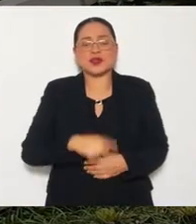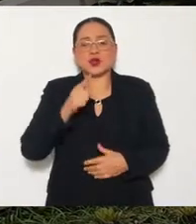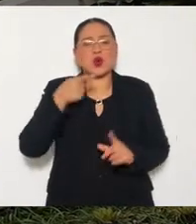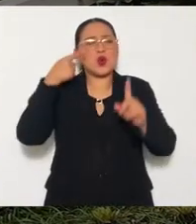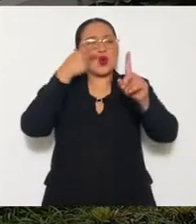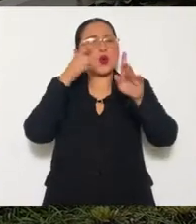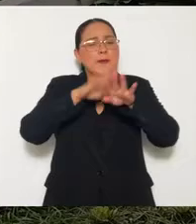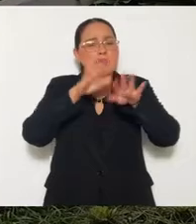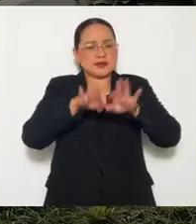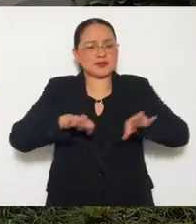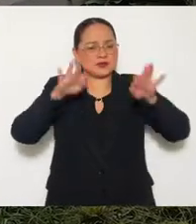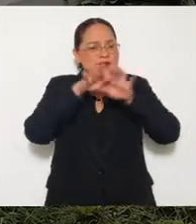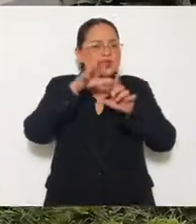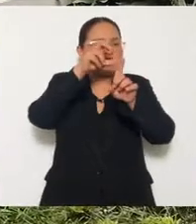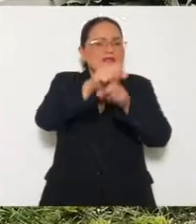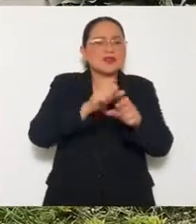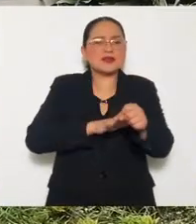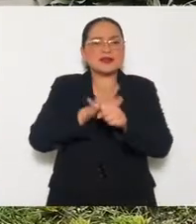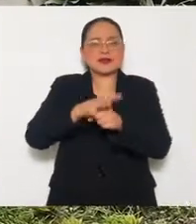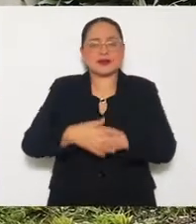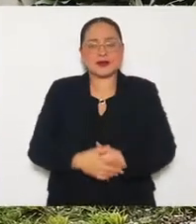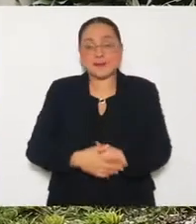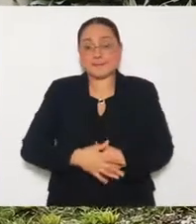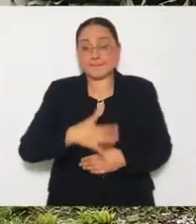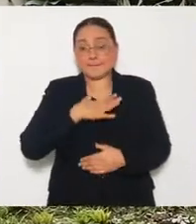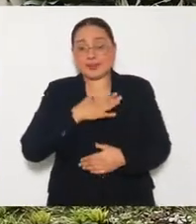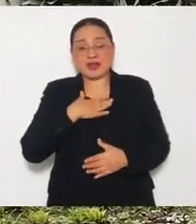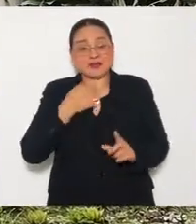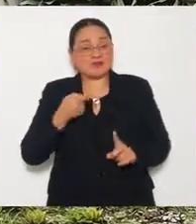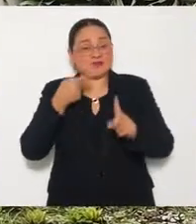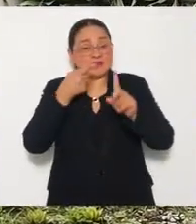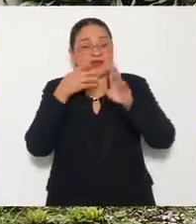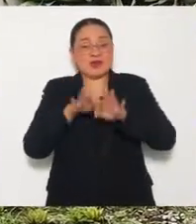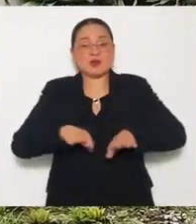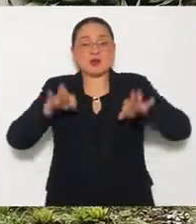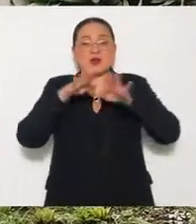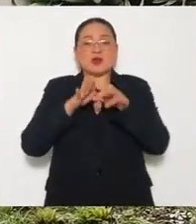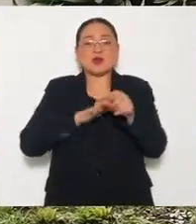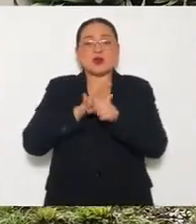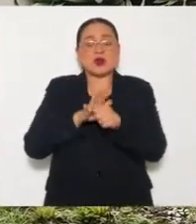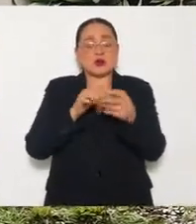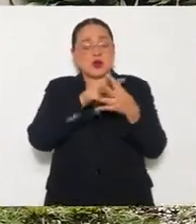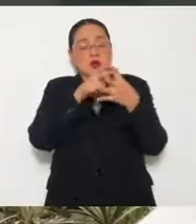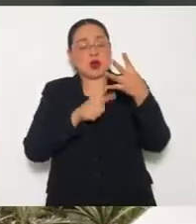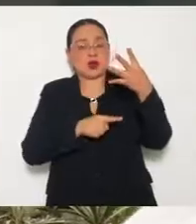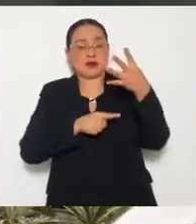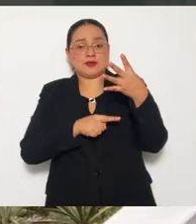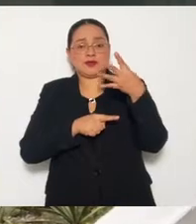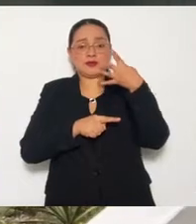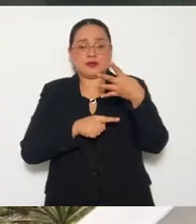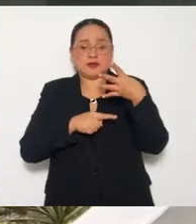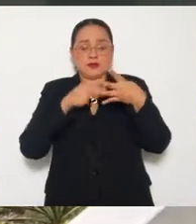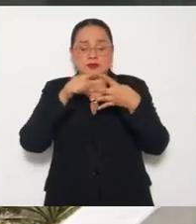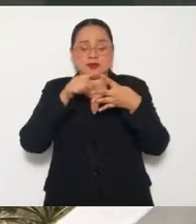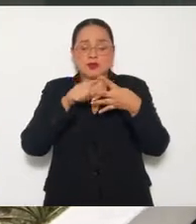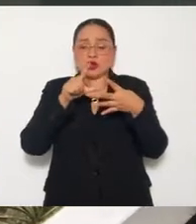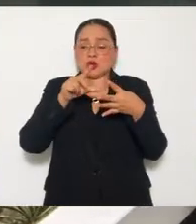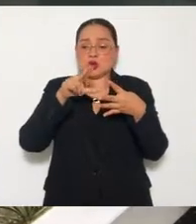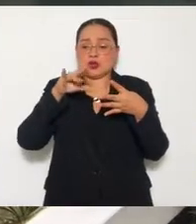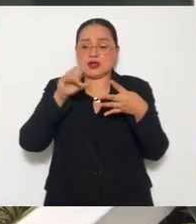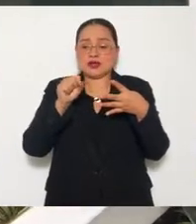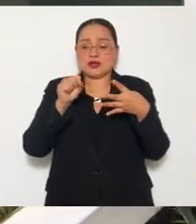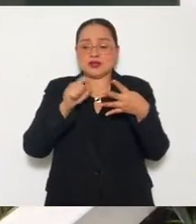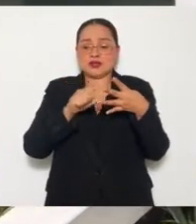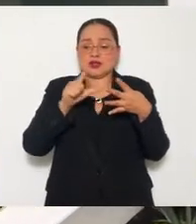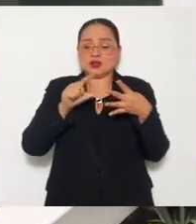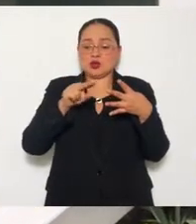más grande logro en la vida? Mi más grande logro en la vida son cuatro. Que caminen Luis,